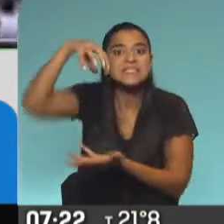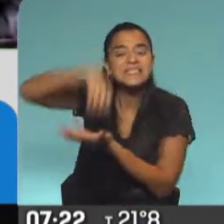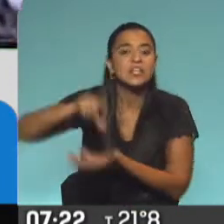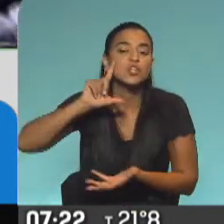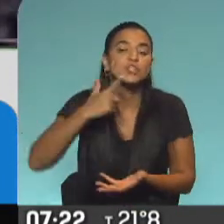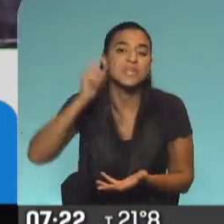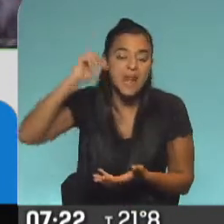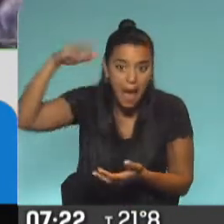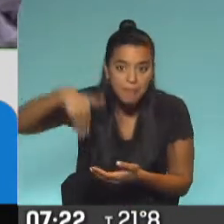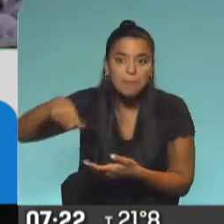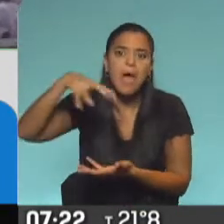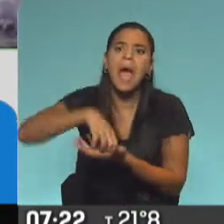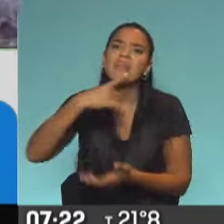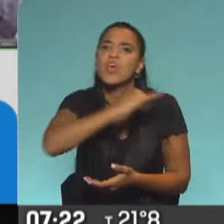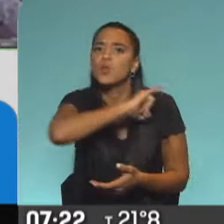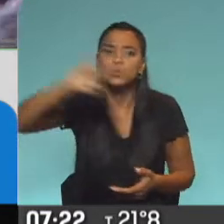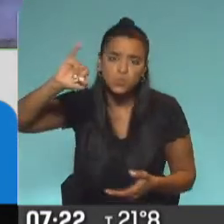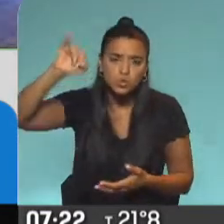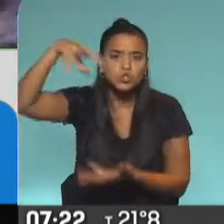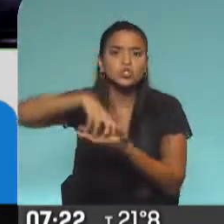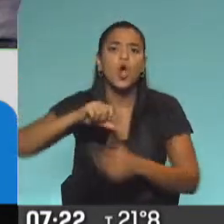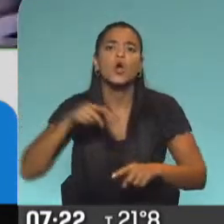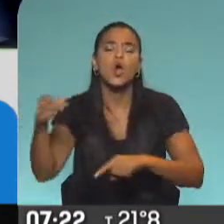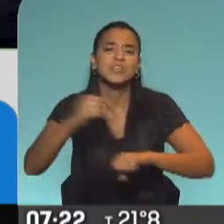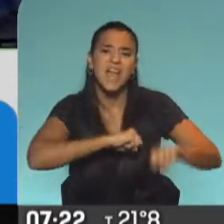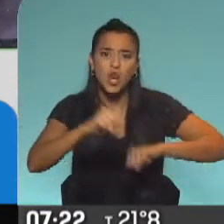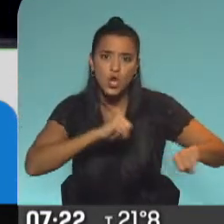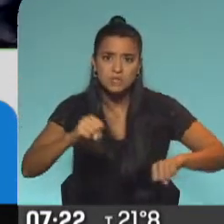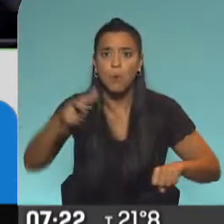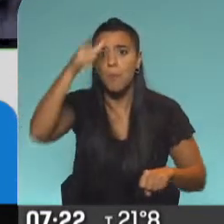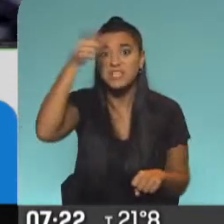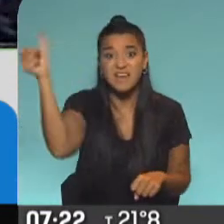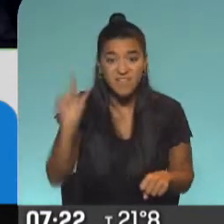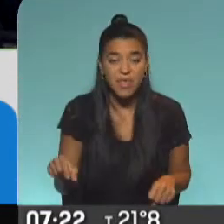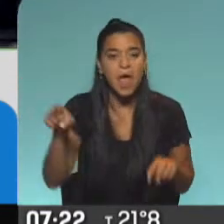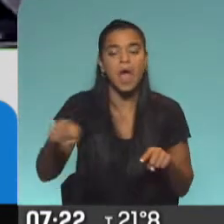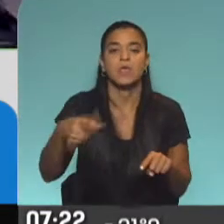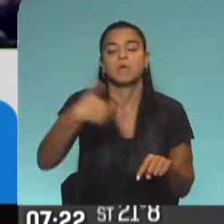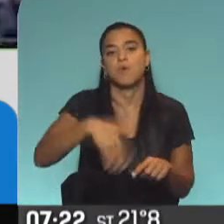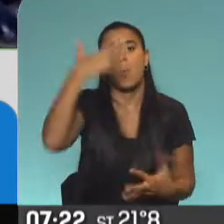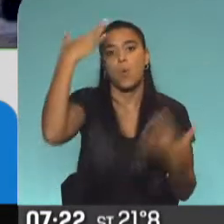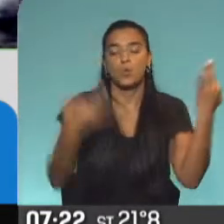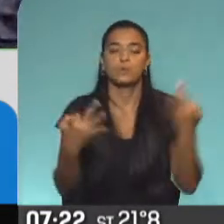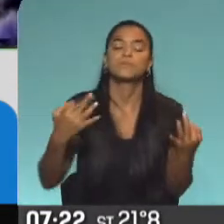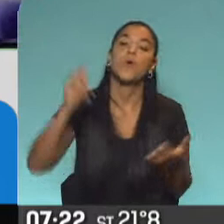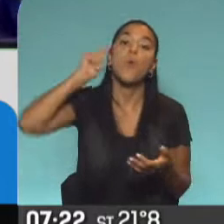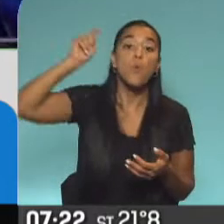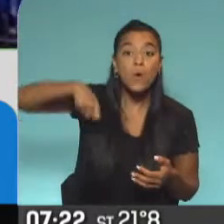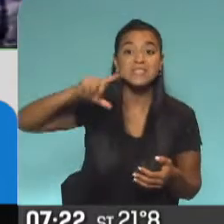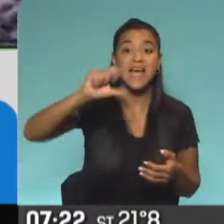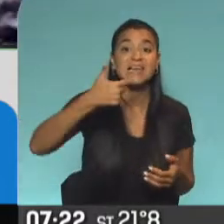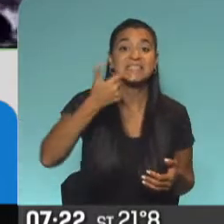denunció la situación ante la unidad antiterrorista de la Policía Federal y de ahí terminaron en la justicia. El juez Sebastián Casanelo lo